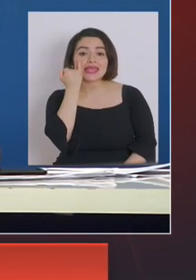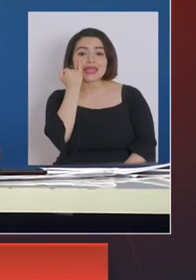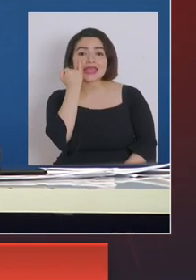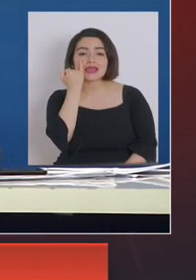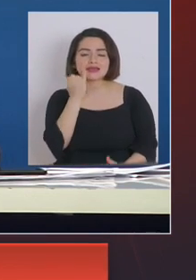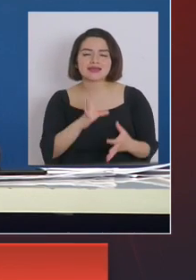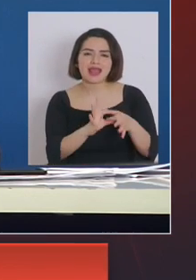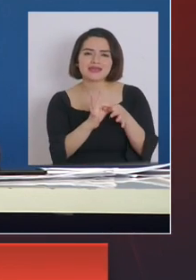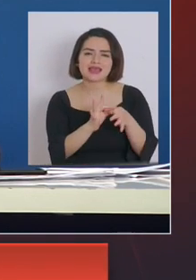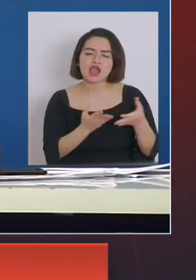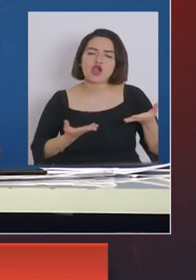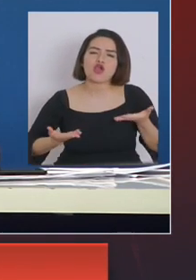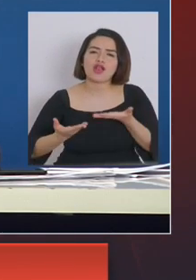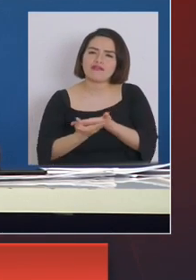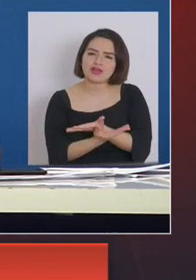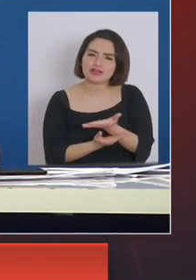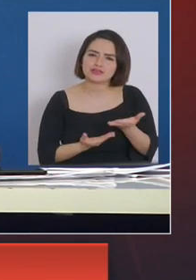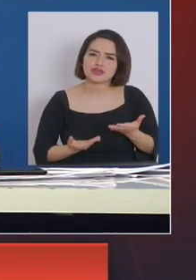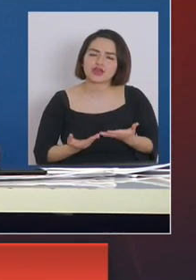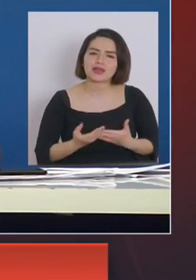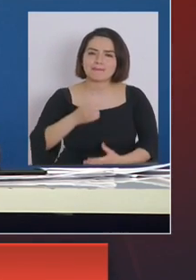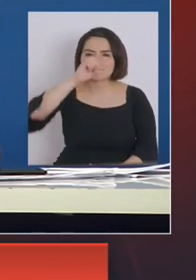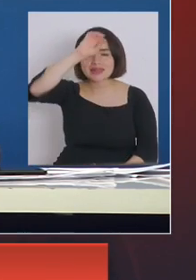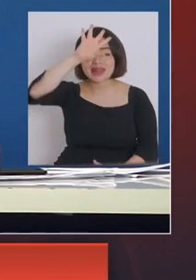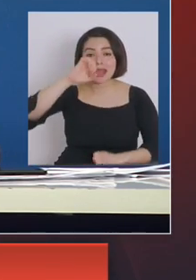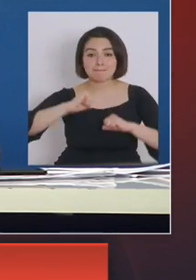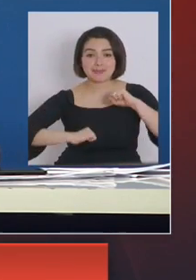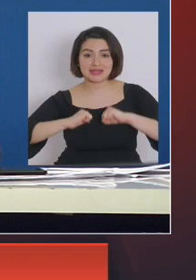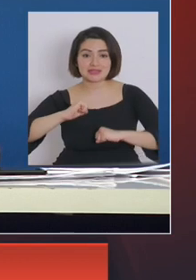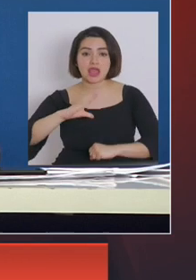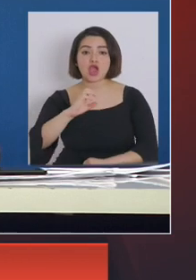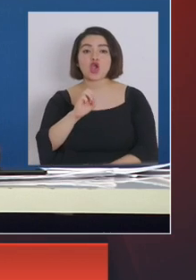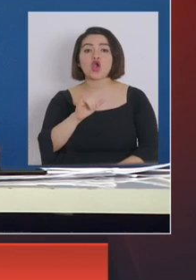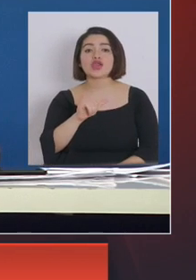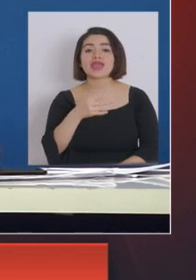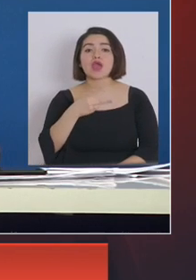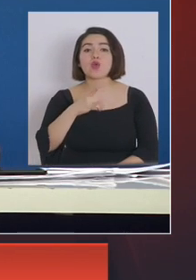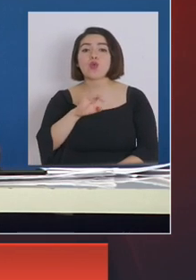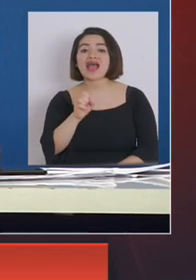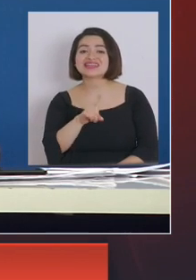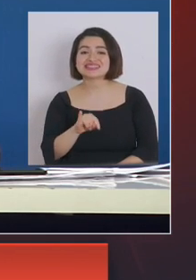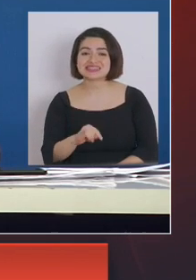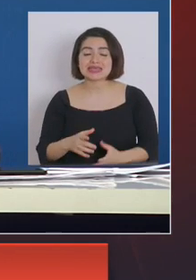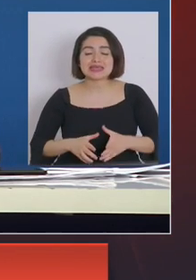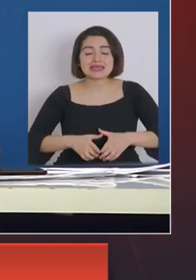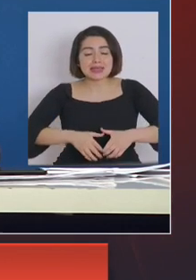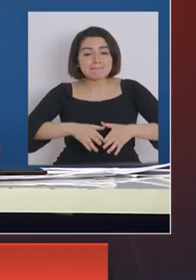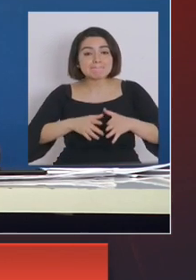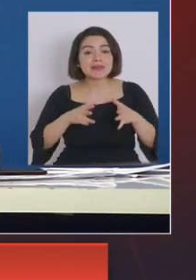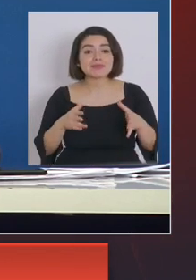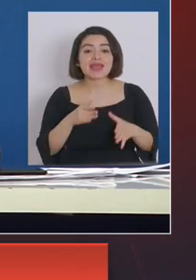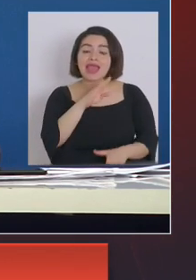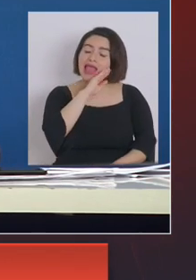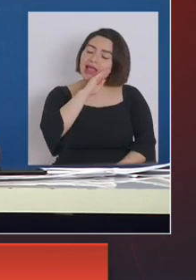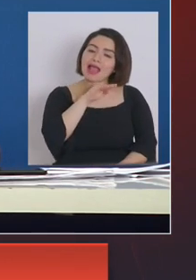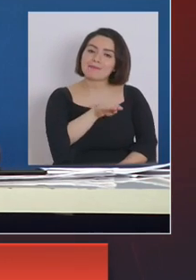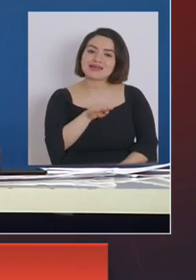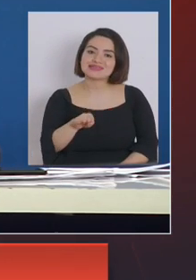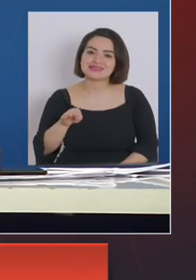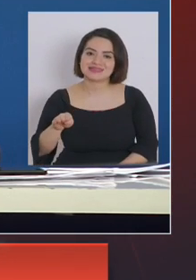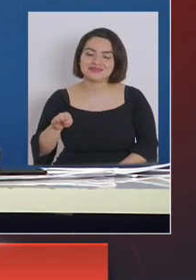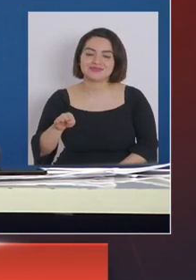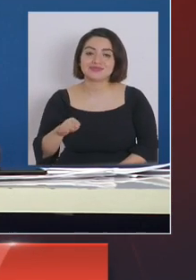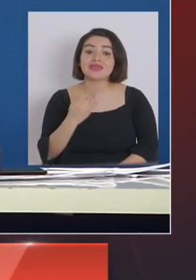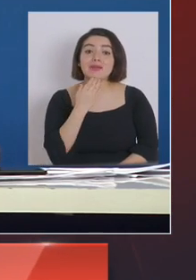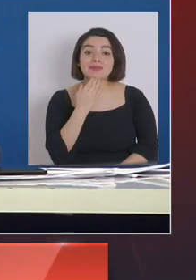gracias a la colaboración de la minera, una empresa minera, Coyahuasi, hemos implementado un número muy considerable de camas y en este